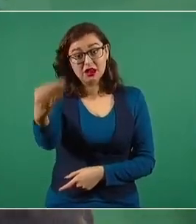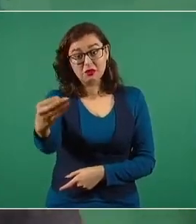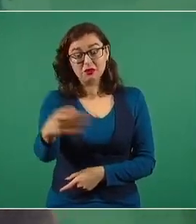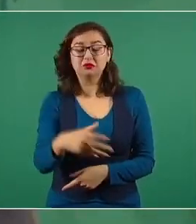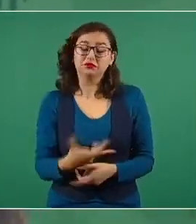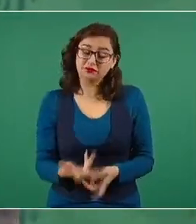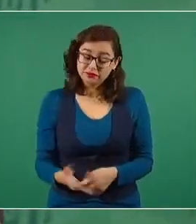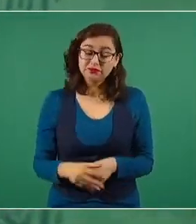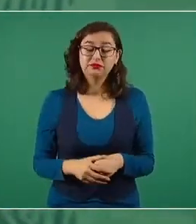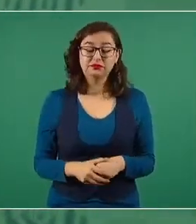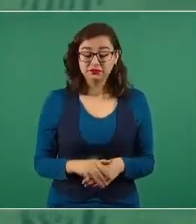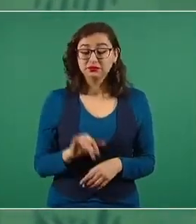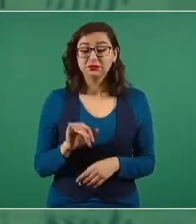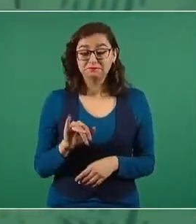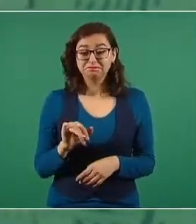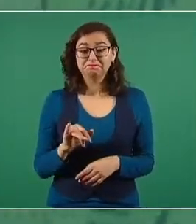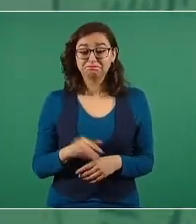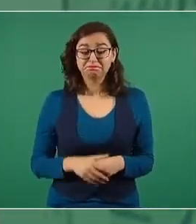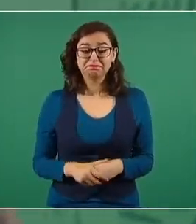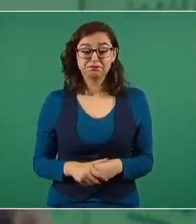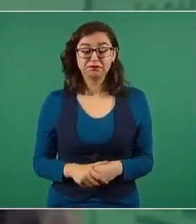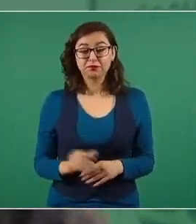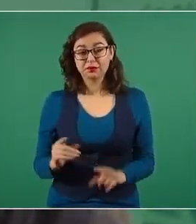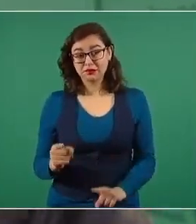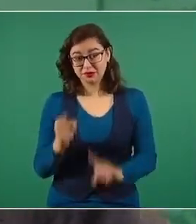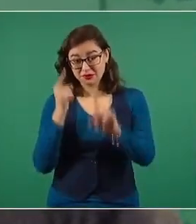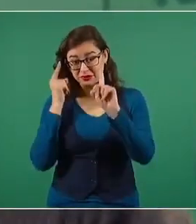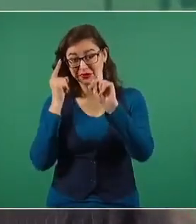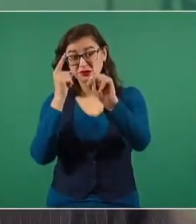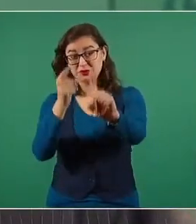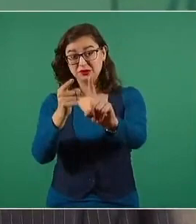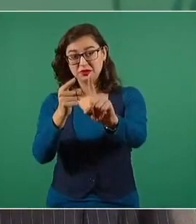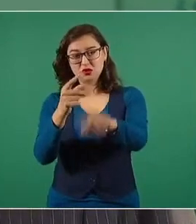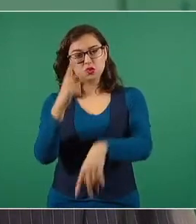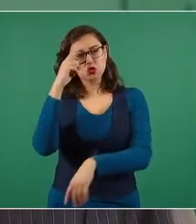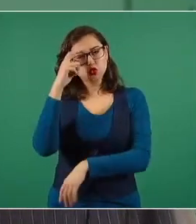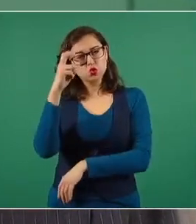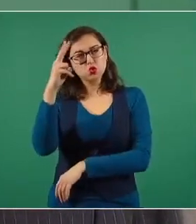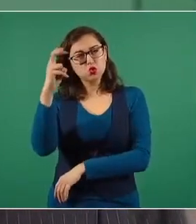se va hacia un ideal, hacia una utopía,